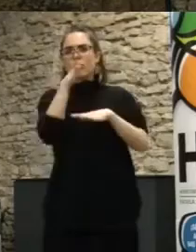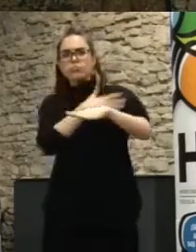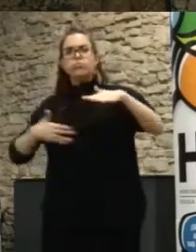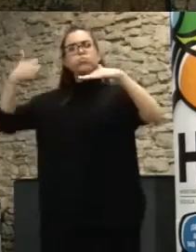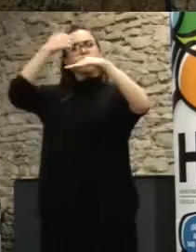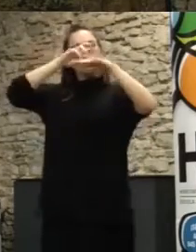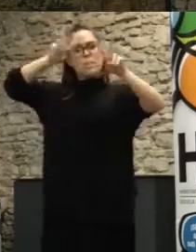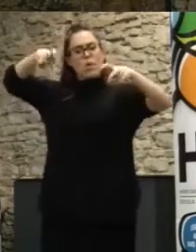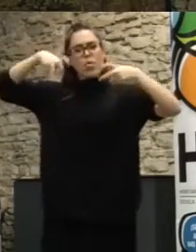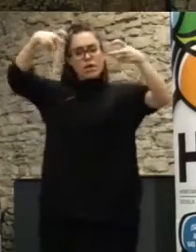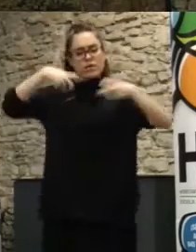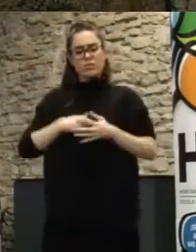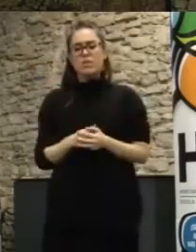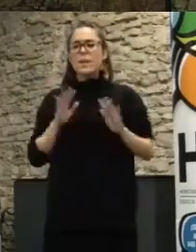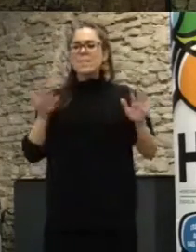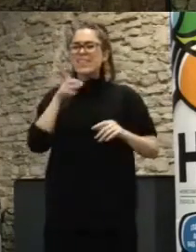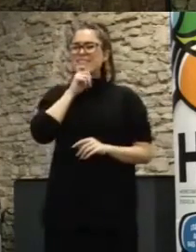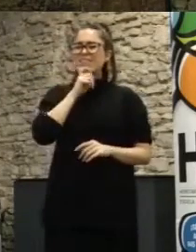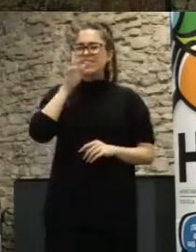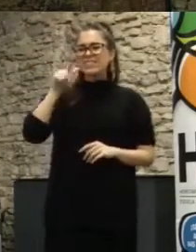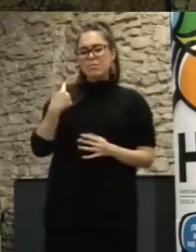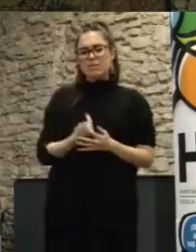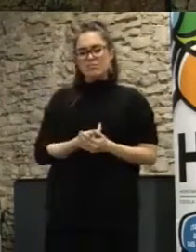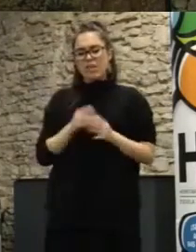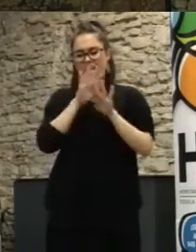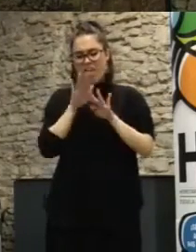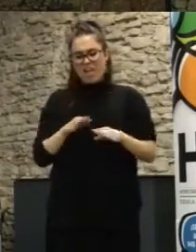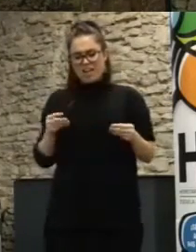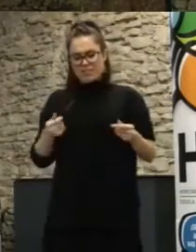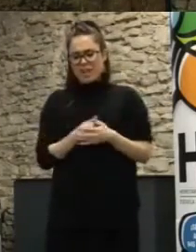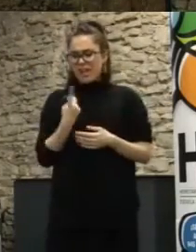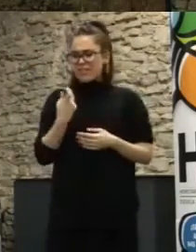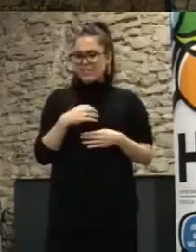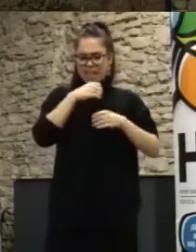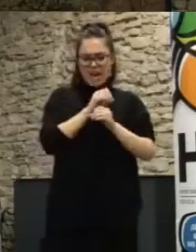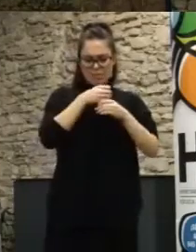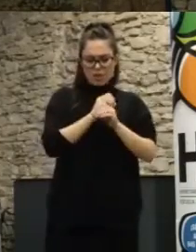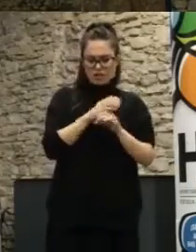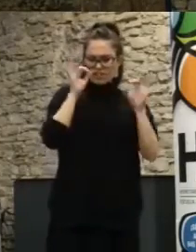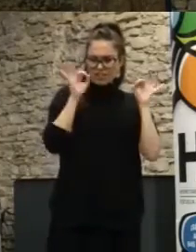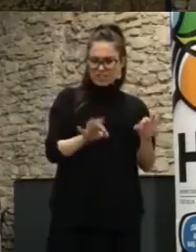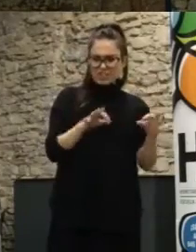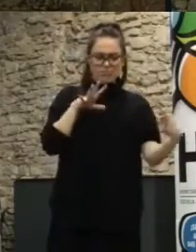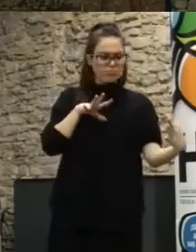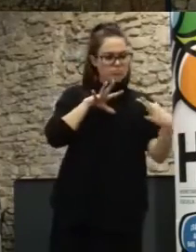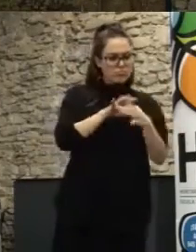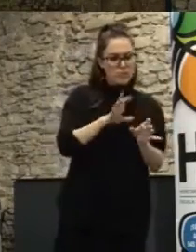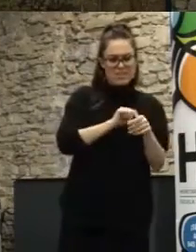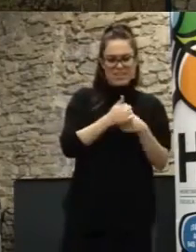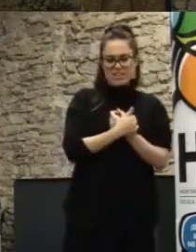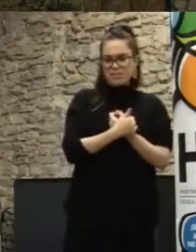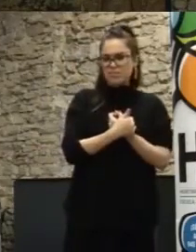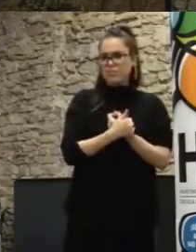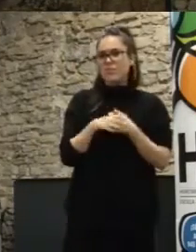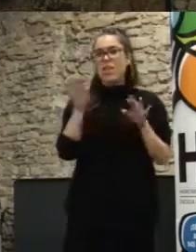modernización pero es complicado no tener la flexibilidad que tiene un laboratorio un espacio en el que está trabajando únicamente con este